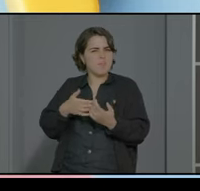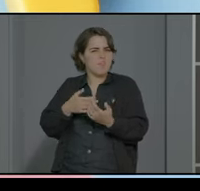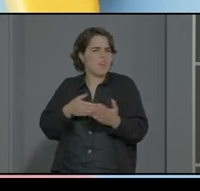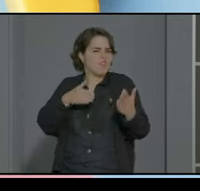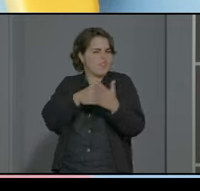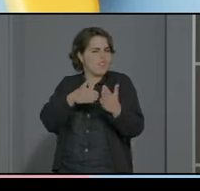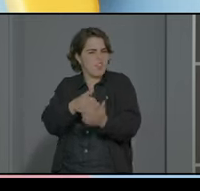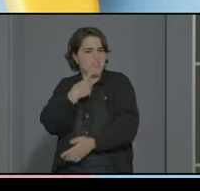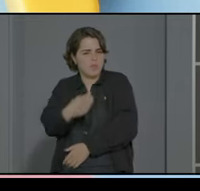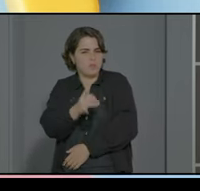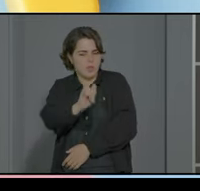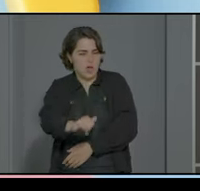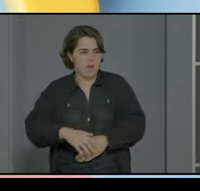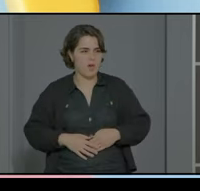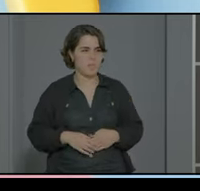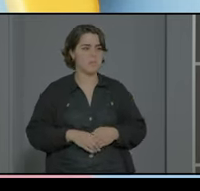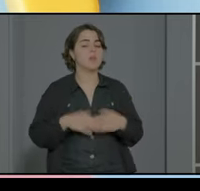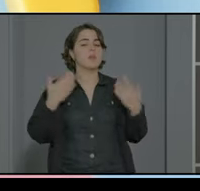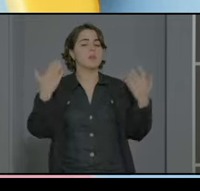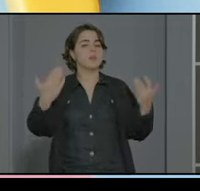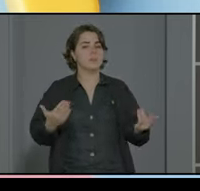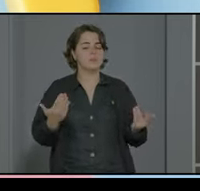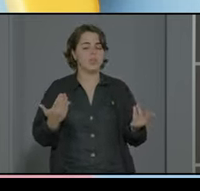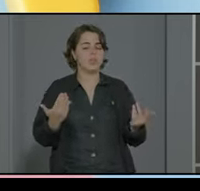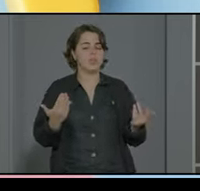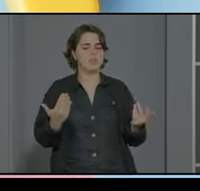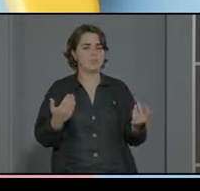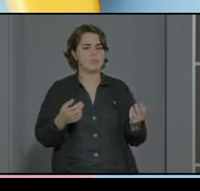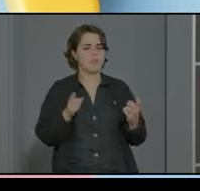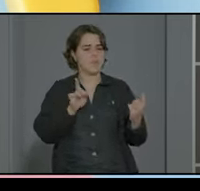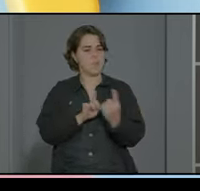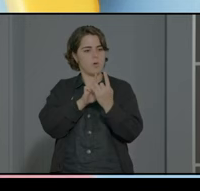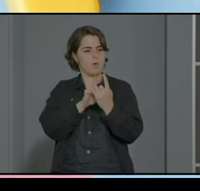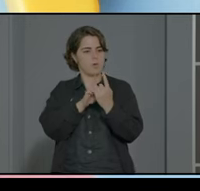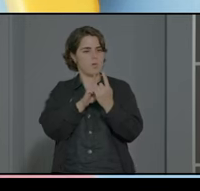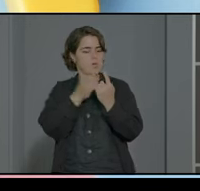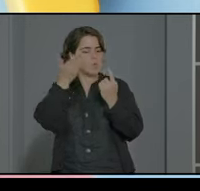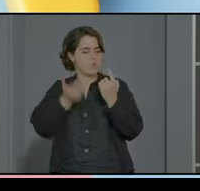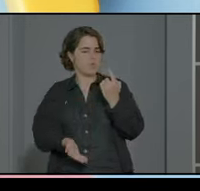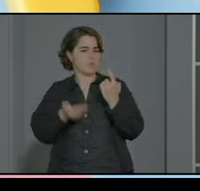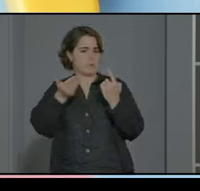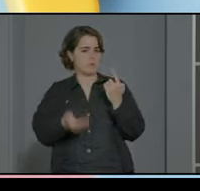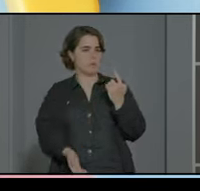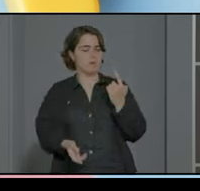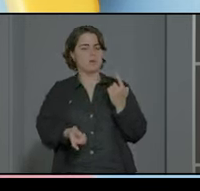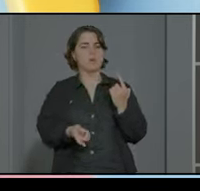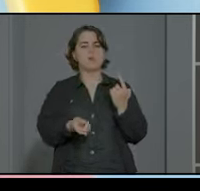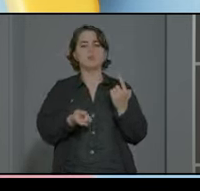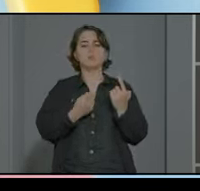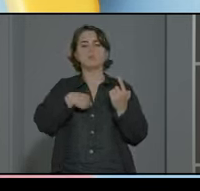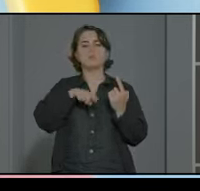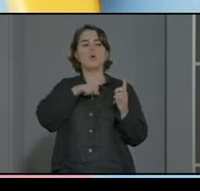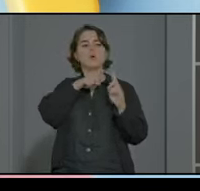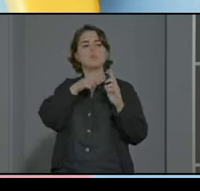entonces le doy mucha importancia a ese primer ese primer encuentro en el que queremos que se sientan a gusto